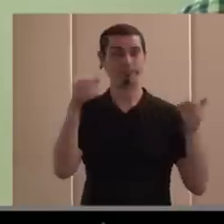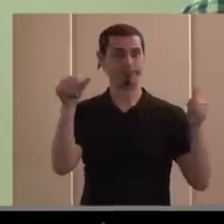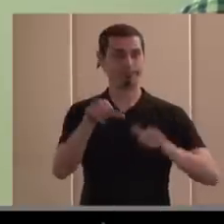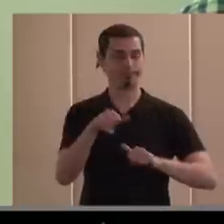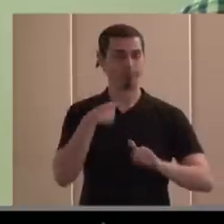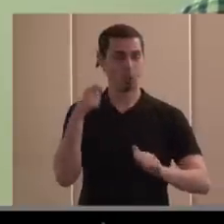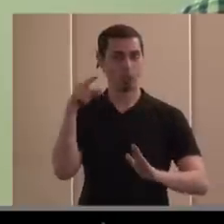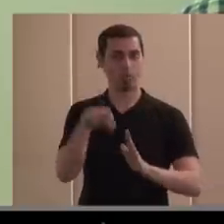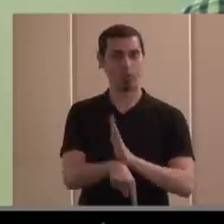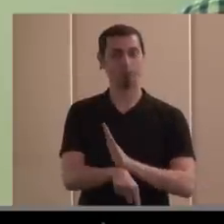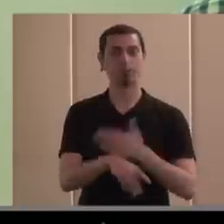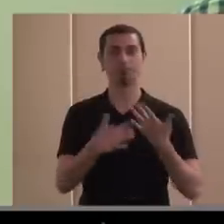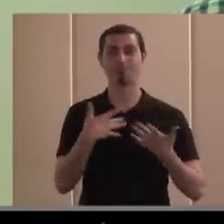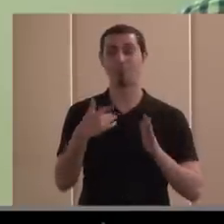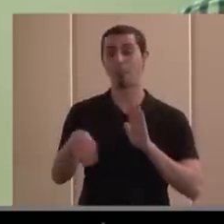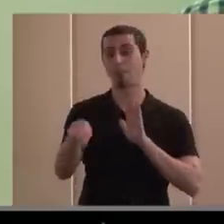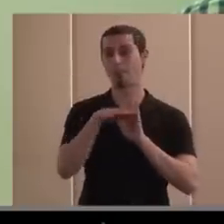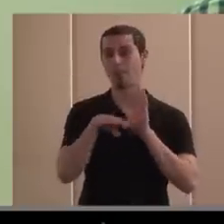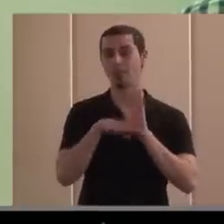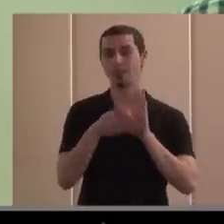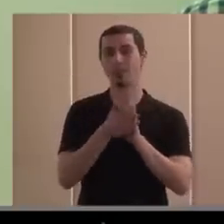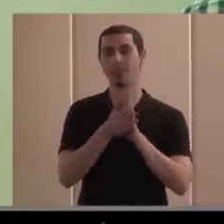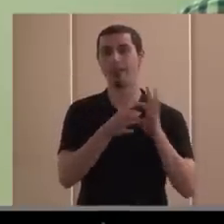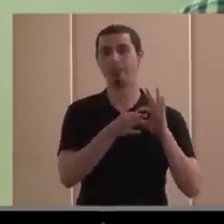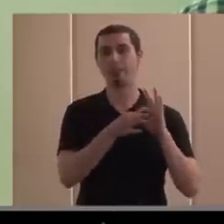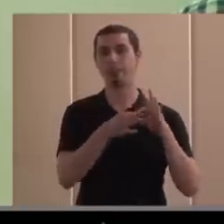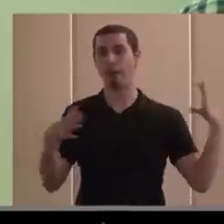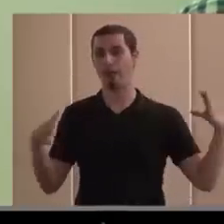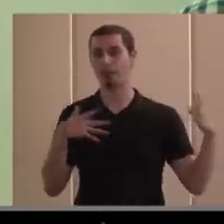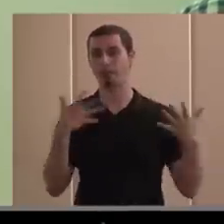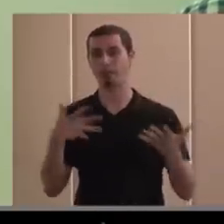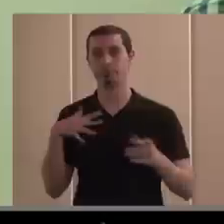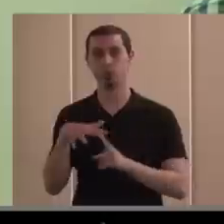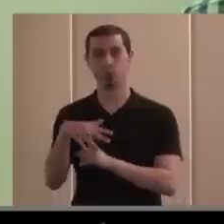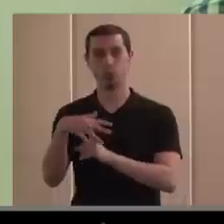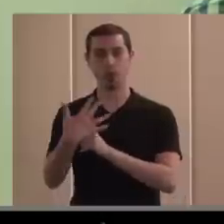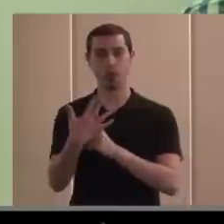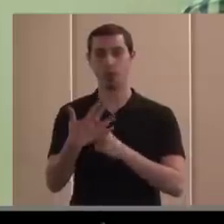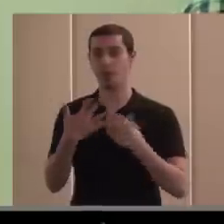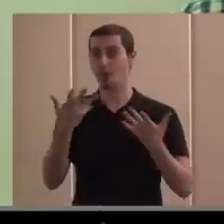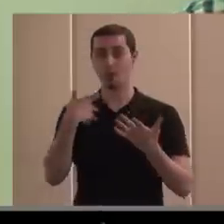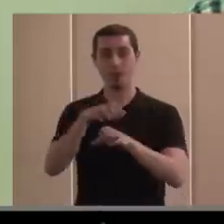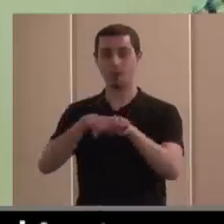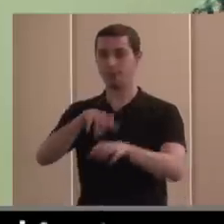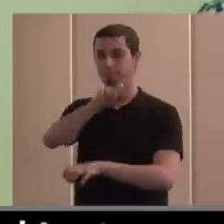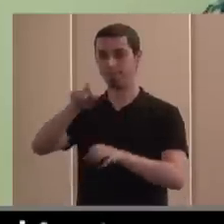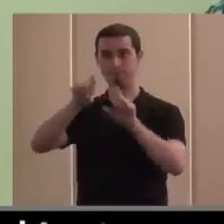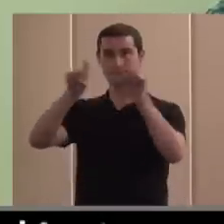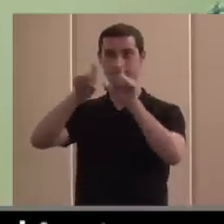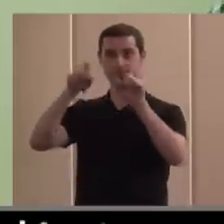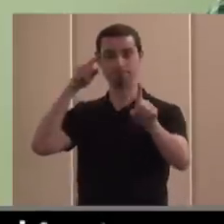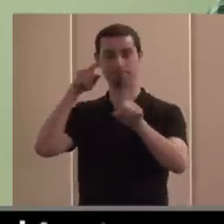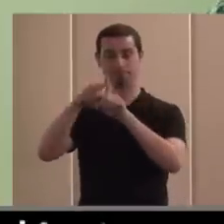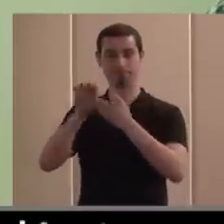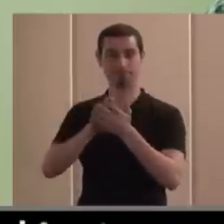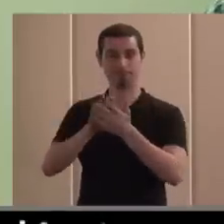estamos ahora esos principios son incompatibles con la situación en la que se encuentran la mayor parte de las entidades destinatarias de nuestros